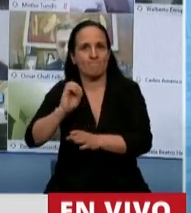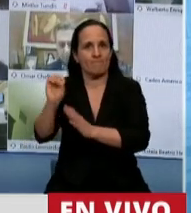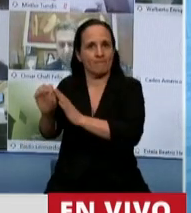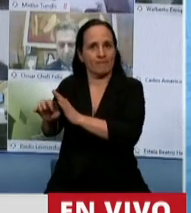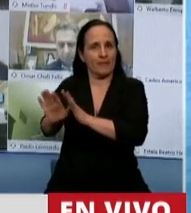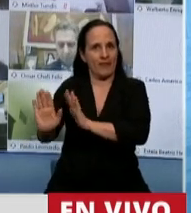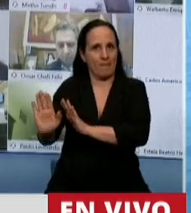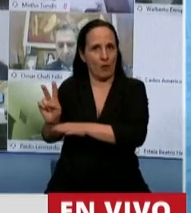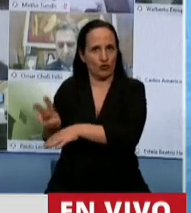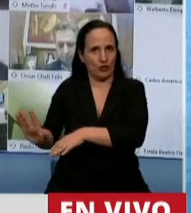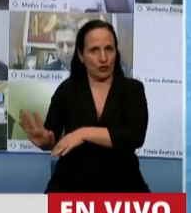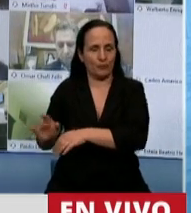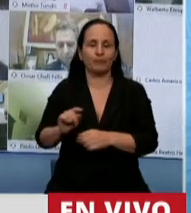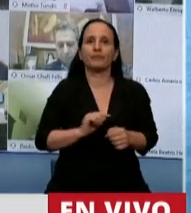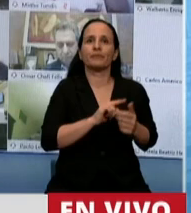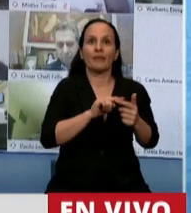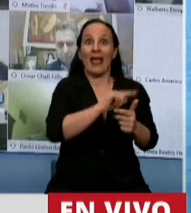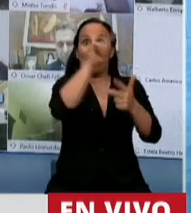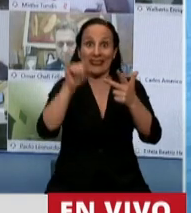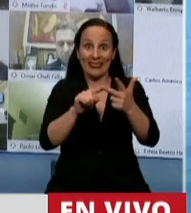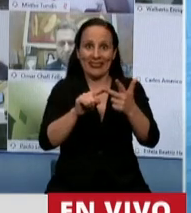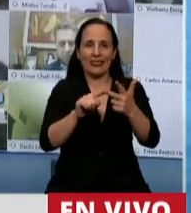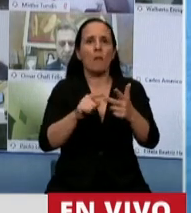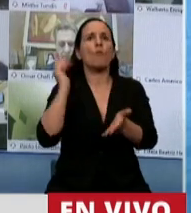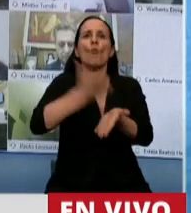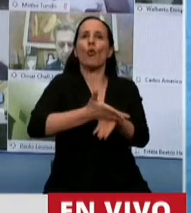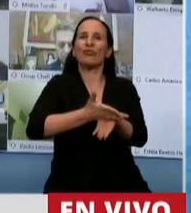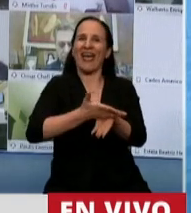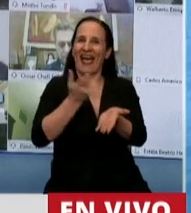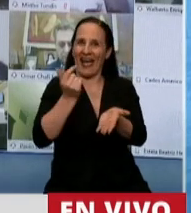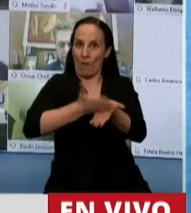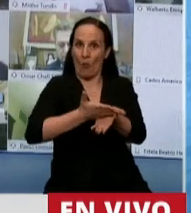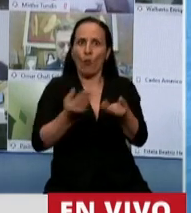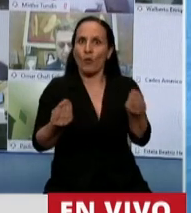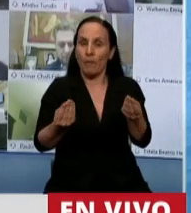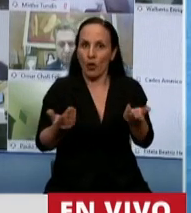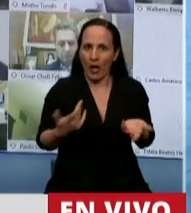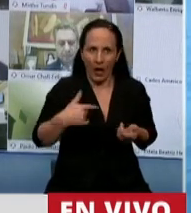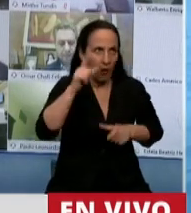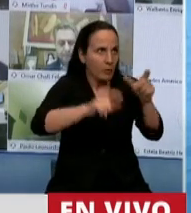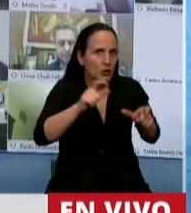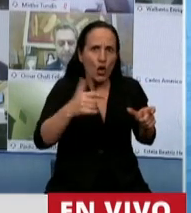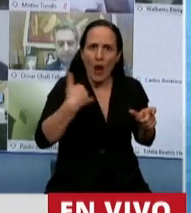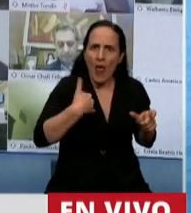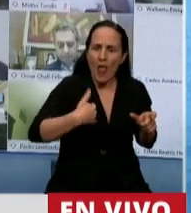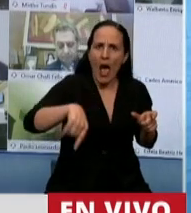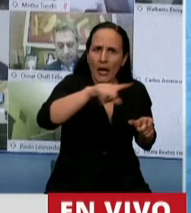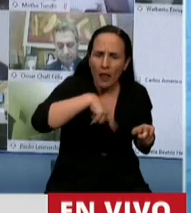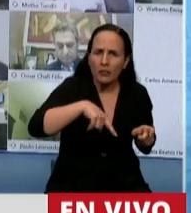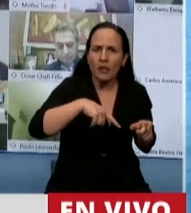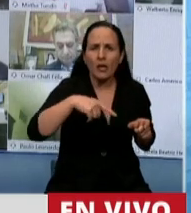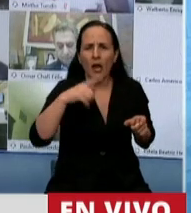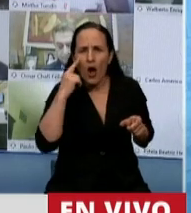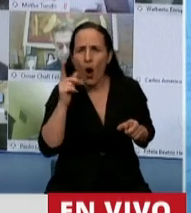Y lo tercero, las multas. Para que nunca más nos pase a los argentinos y a las argentinas que las